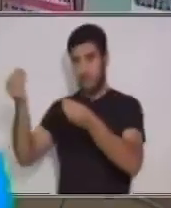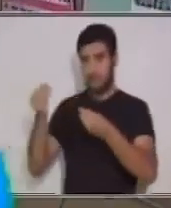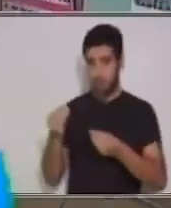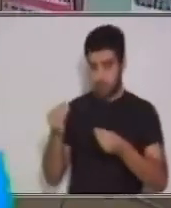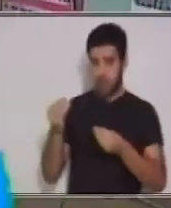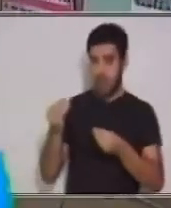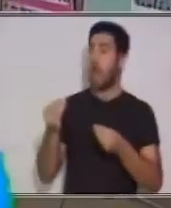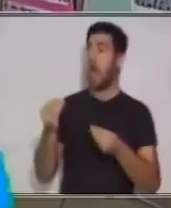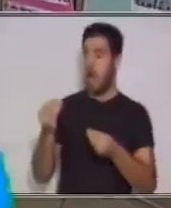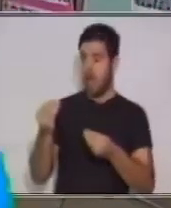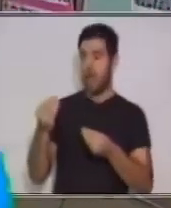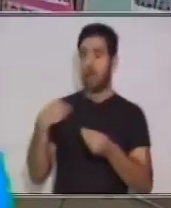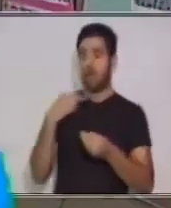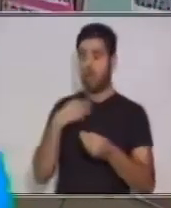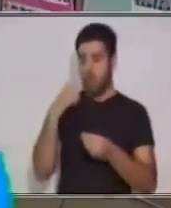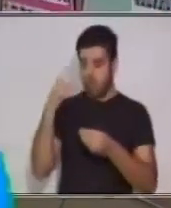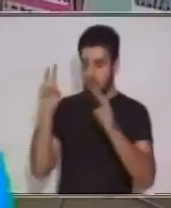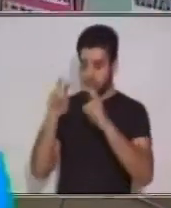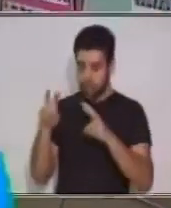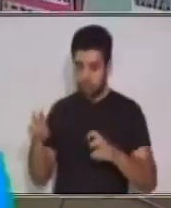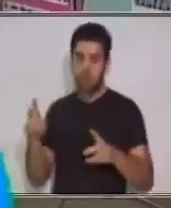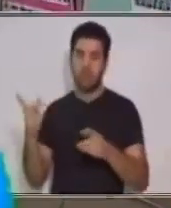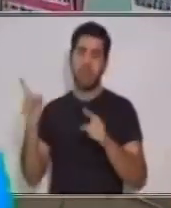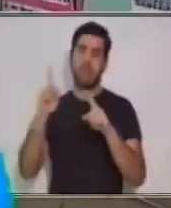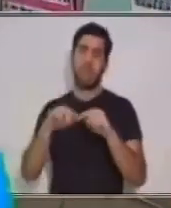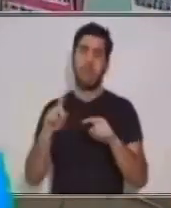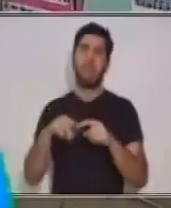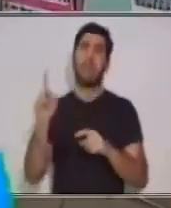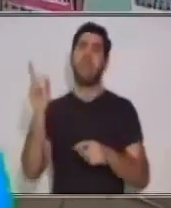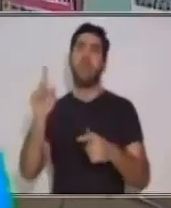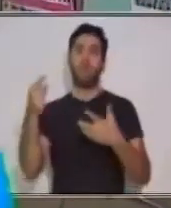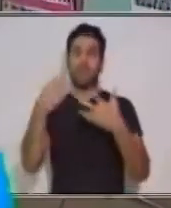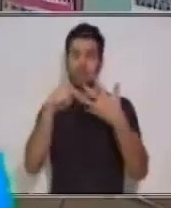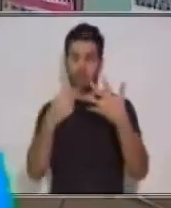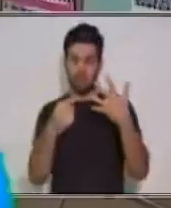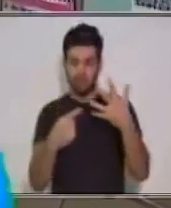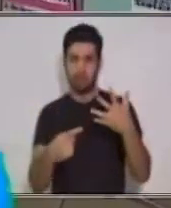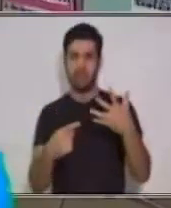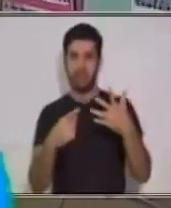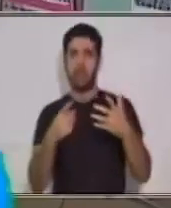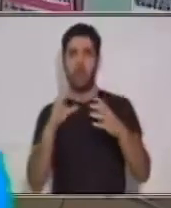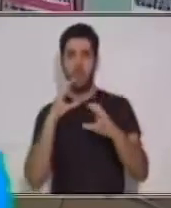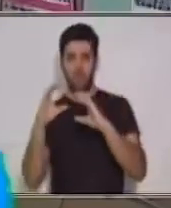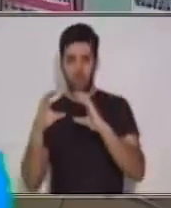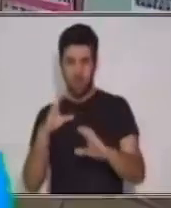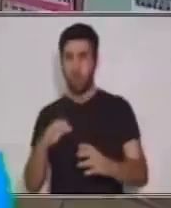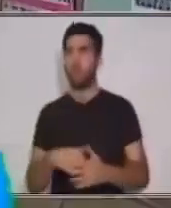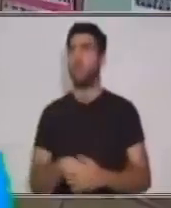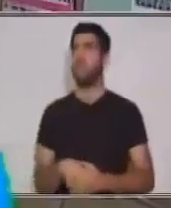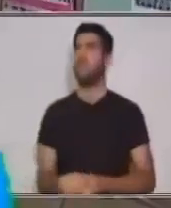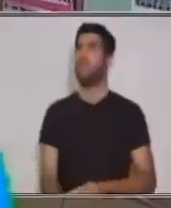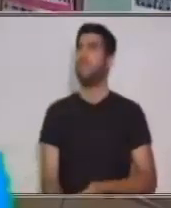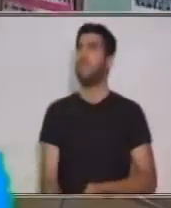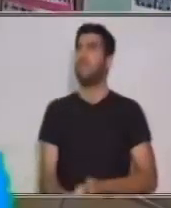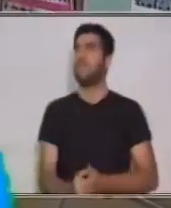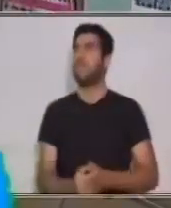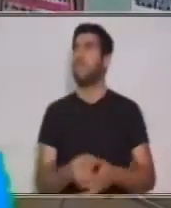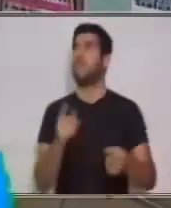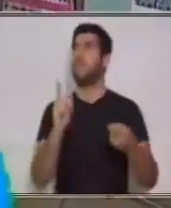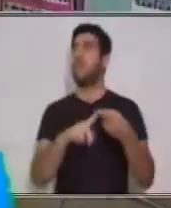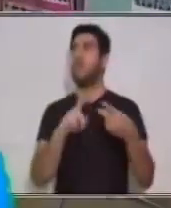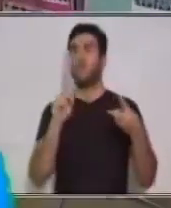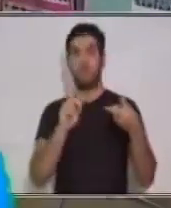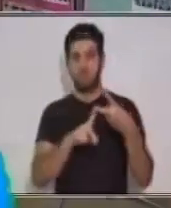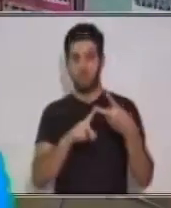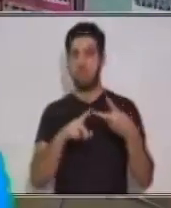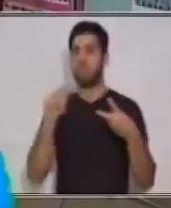ya vimos con anterioridad que puede ser un periódico, la radio, inclusive otra persona que hable conmigo. Determinar